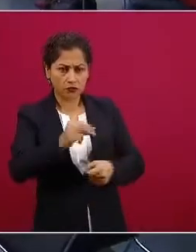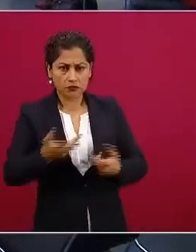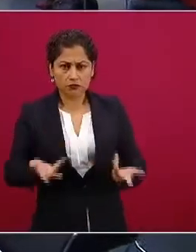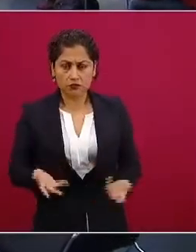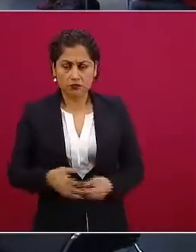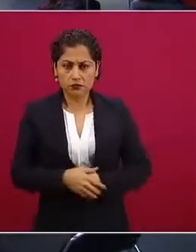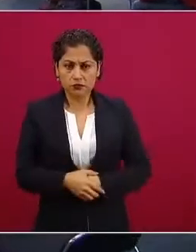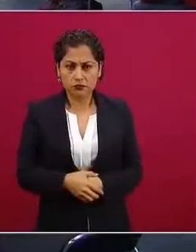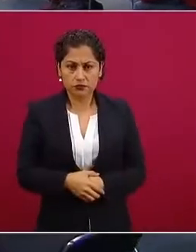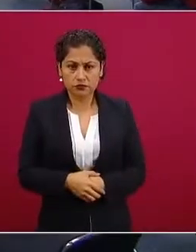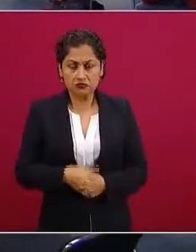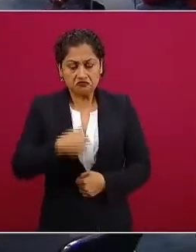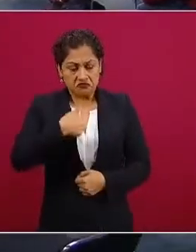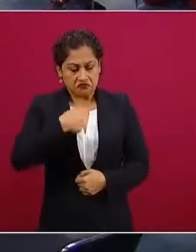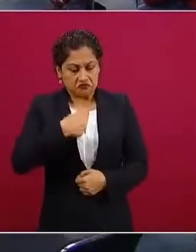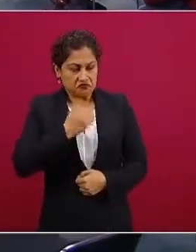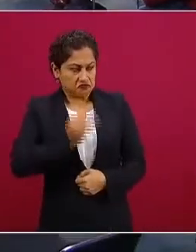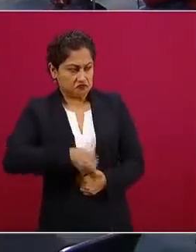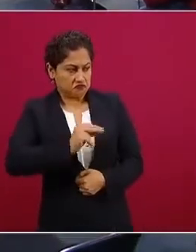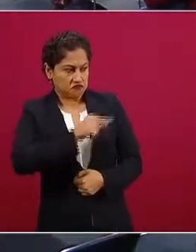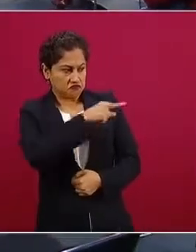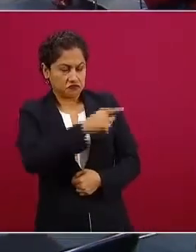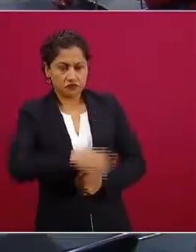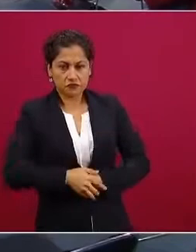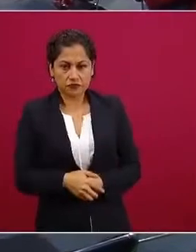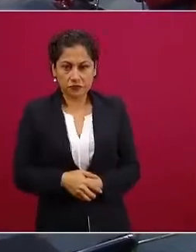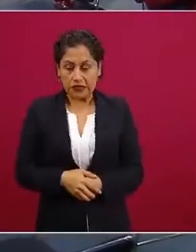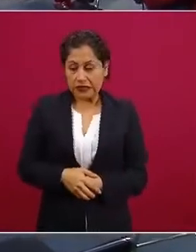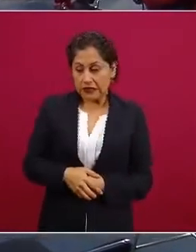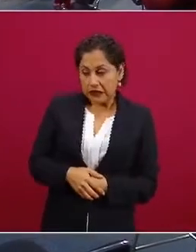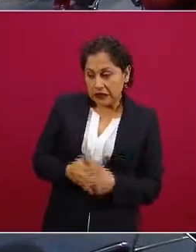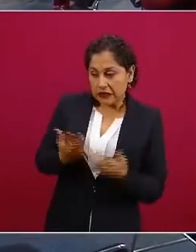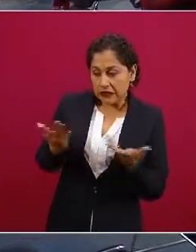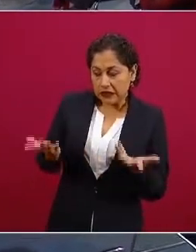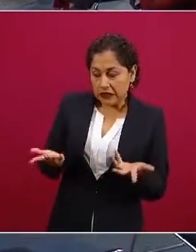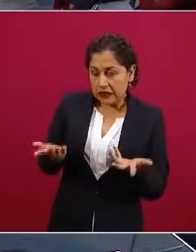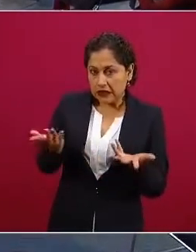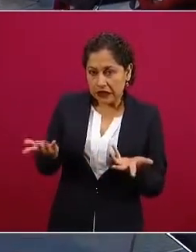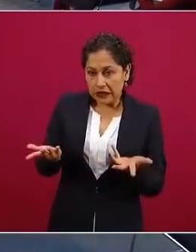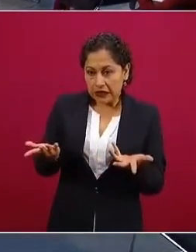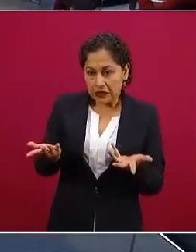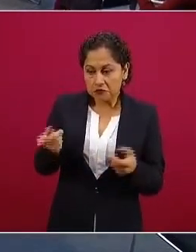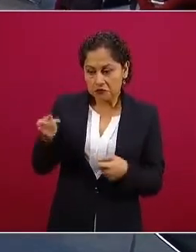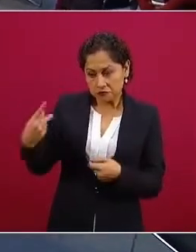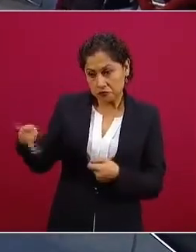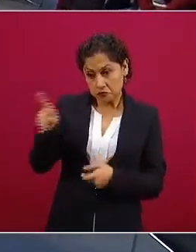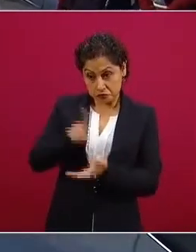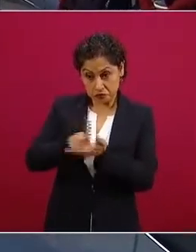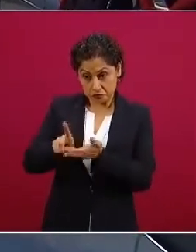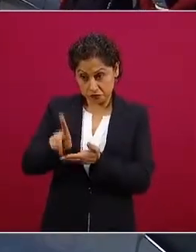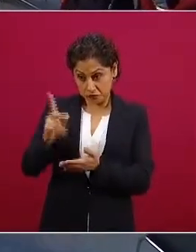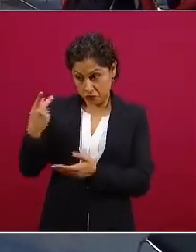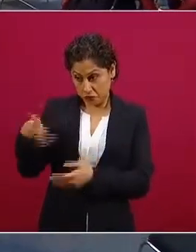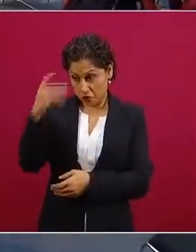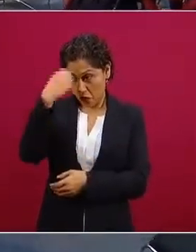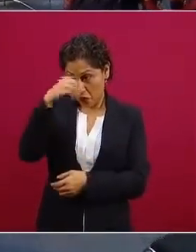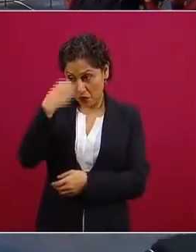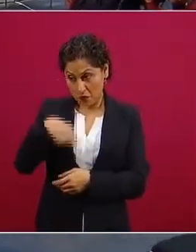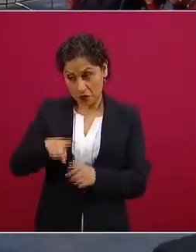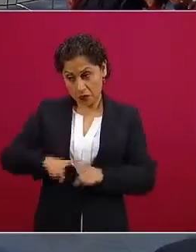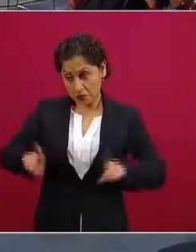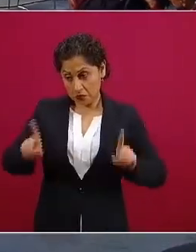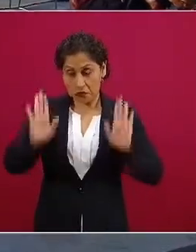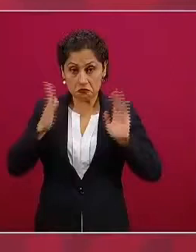en usted ah señor pues usted tiene todos sus derechos además es